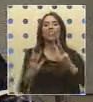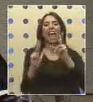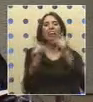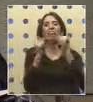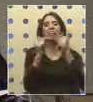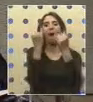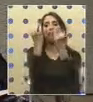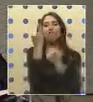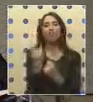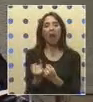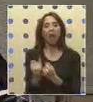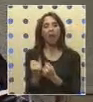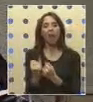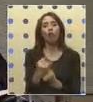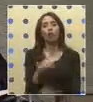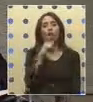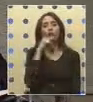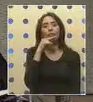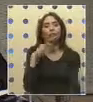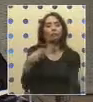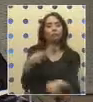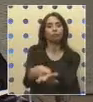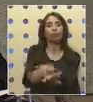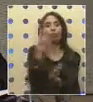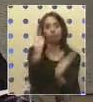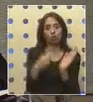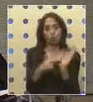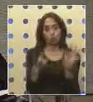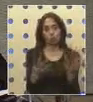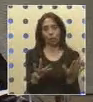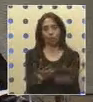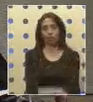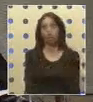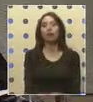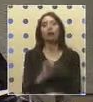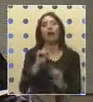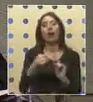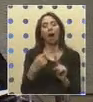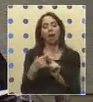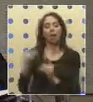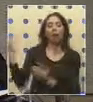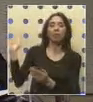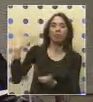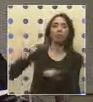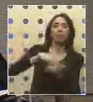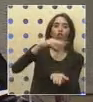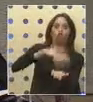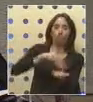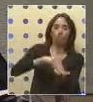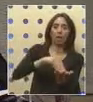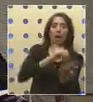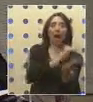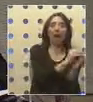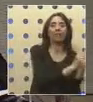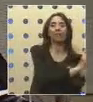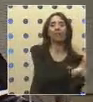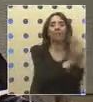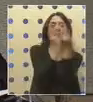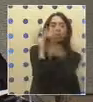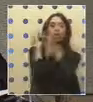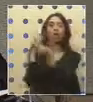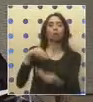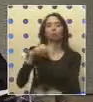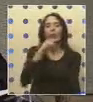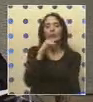por la ilustre Municipalidad de San Fernando en año 2009. Y además para que remita copia de los antecedentes enviados por la Municipalidad de San Fernando